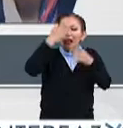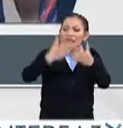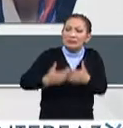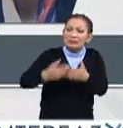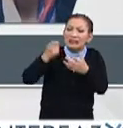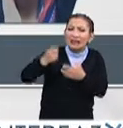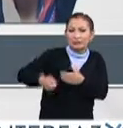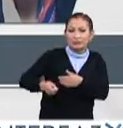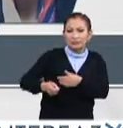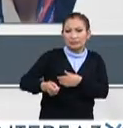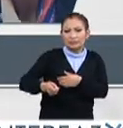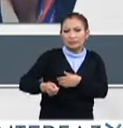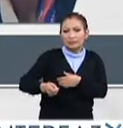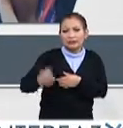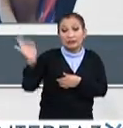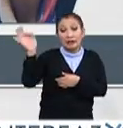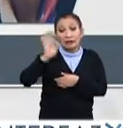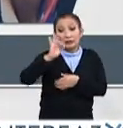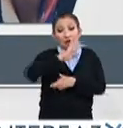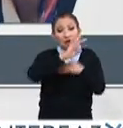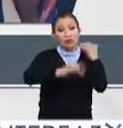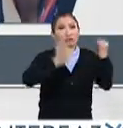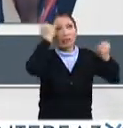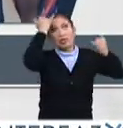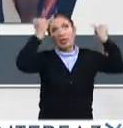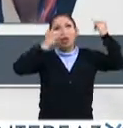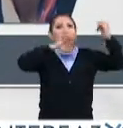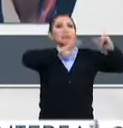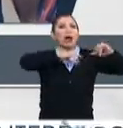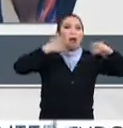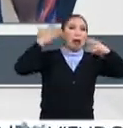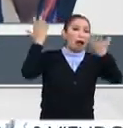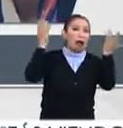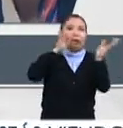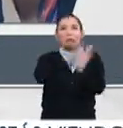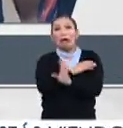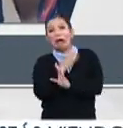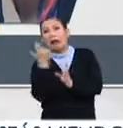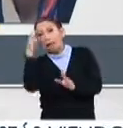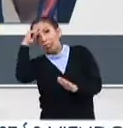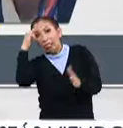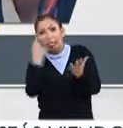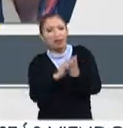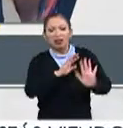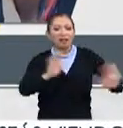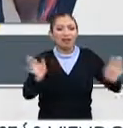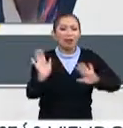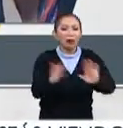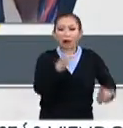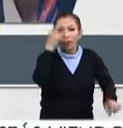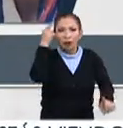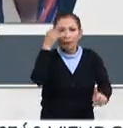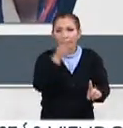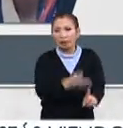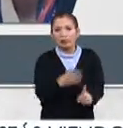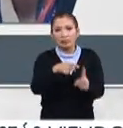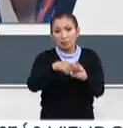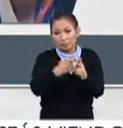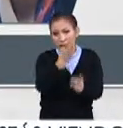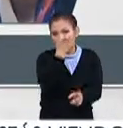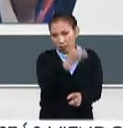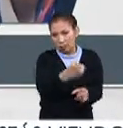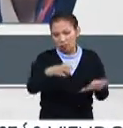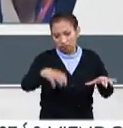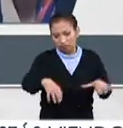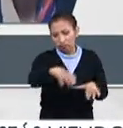artificial es, quitar todos los fantasmas que ya hay alrededor de ella, y es uno de los objetivos iniciales del